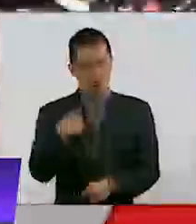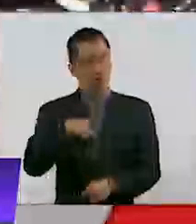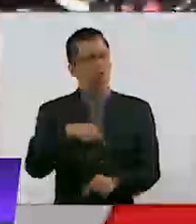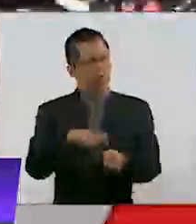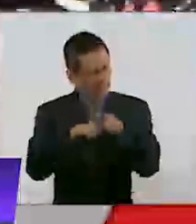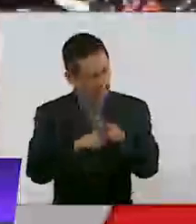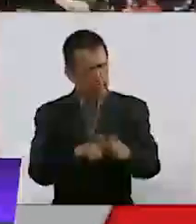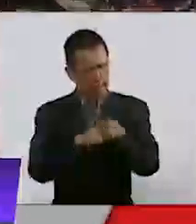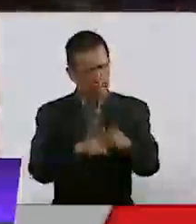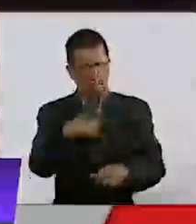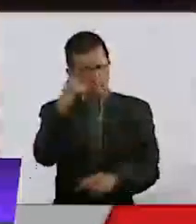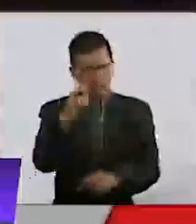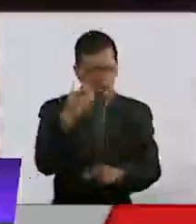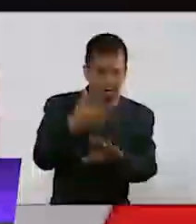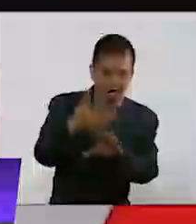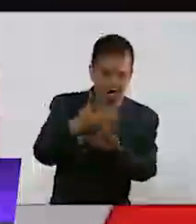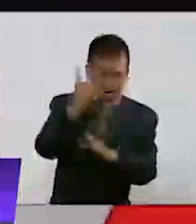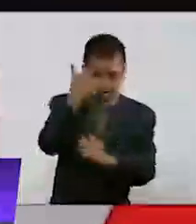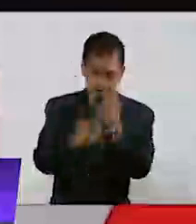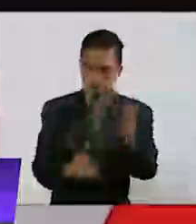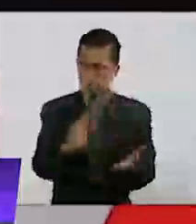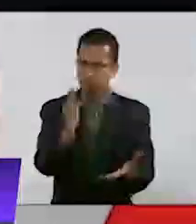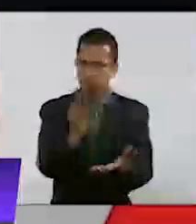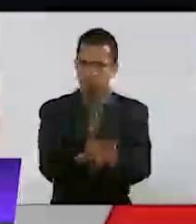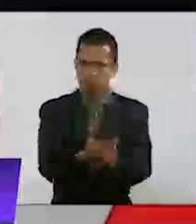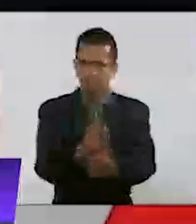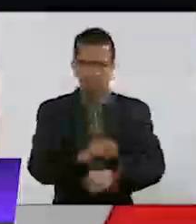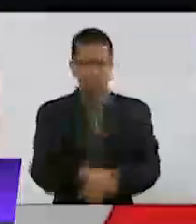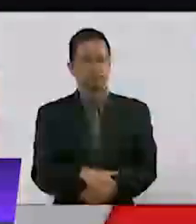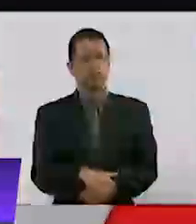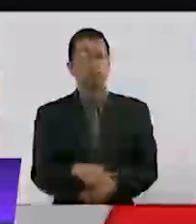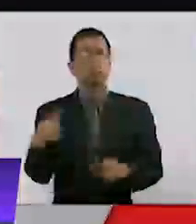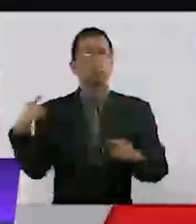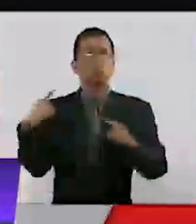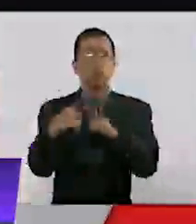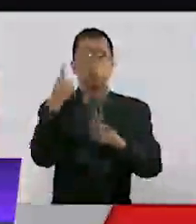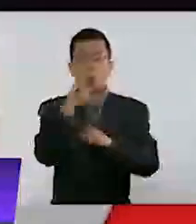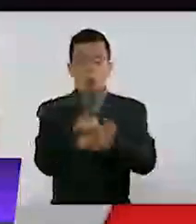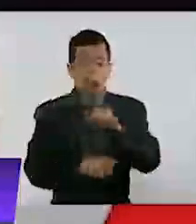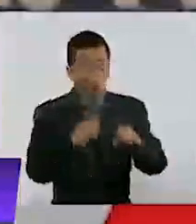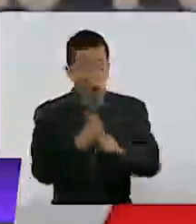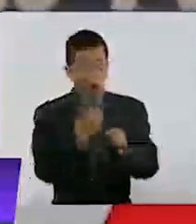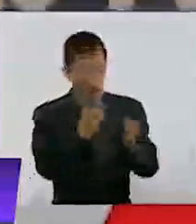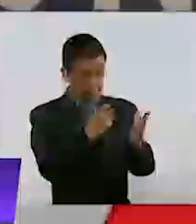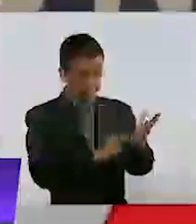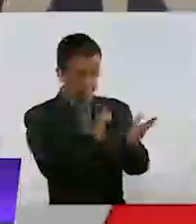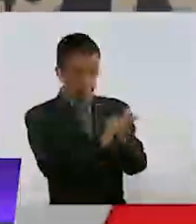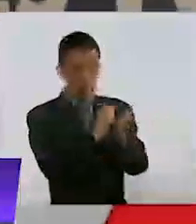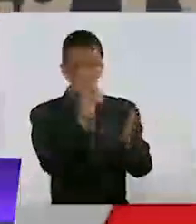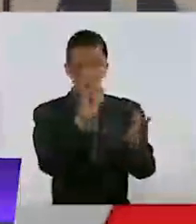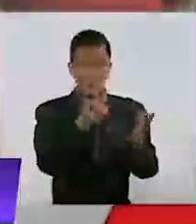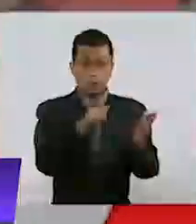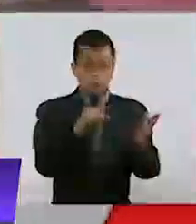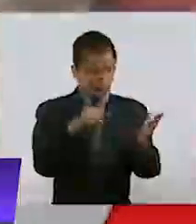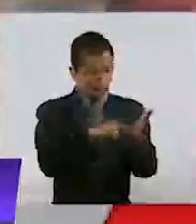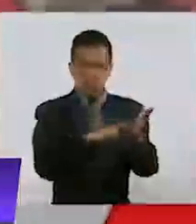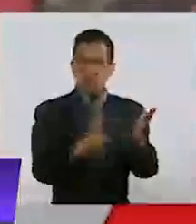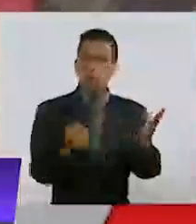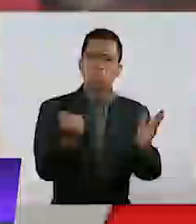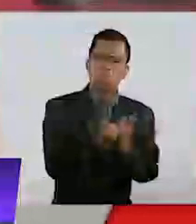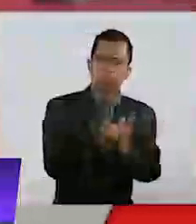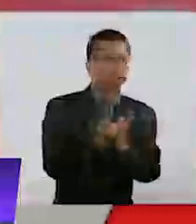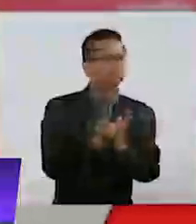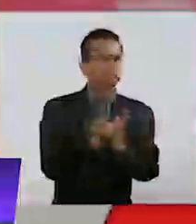A más de un año de la aprobación de la Ley Olimpia, su principal impulsora anunció que presentarán una serie de reformas para